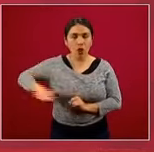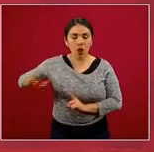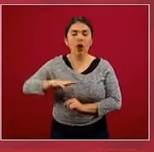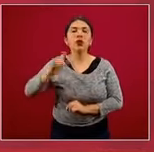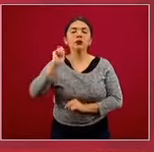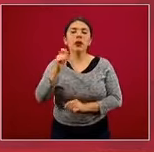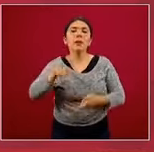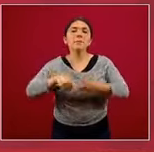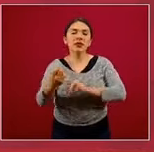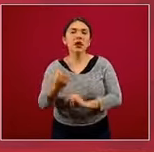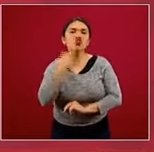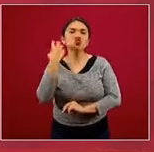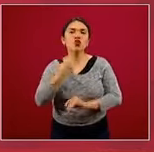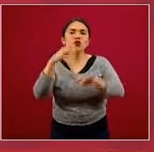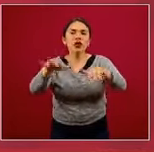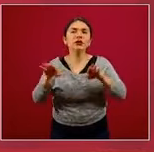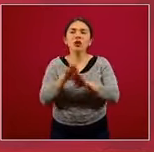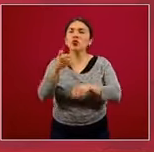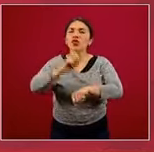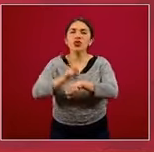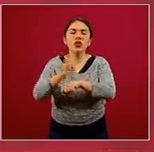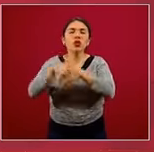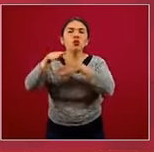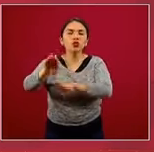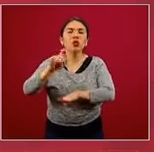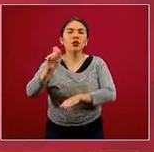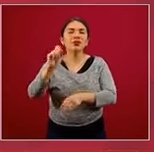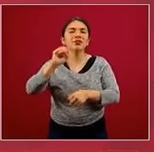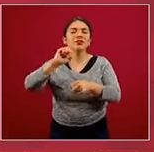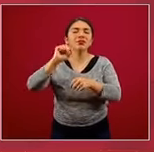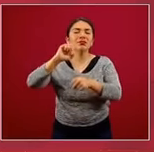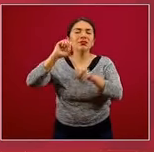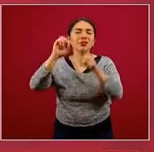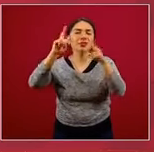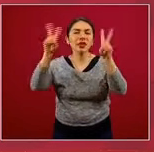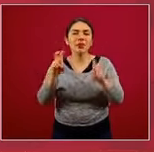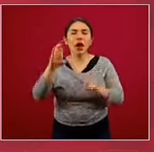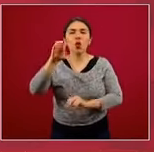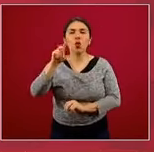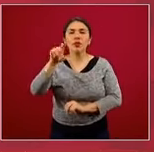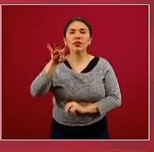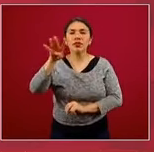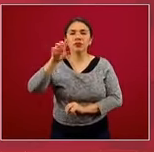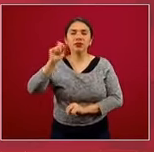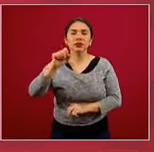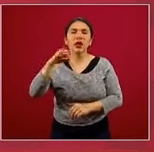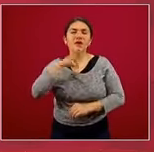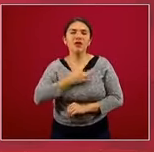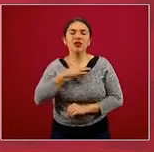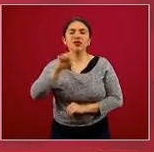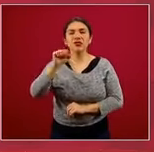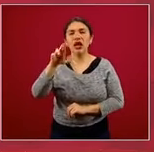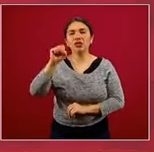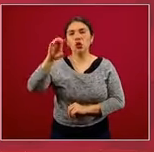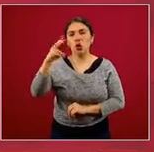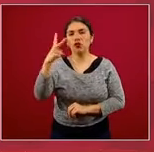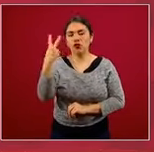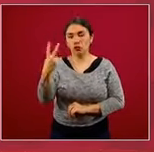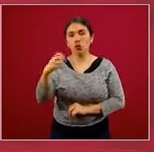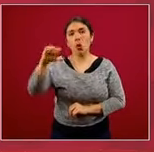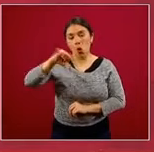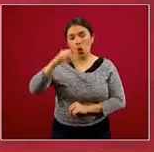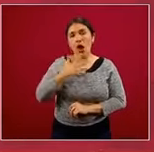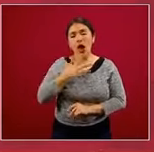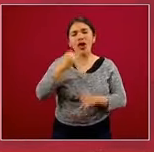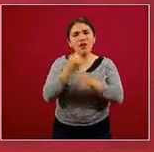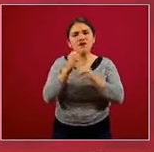vamos a iniciar la conferencia de prensa diaria sobre COVID-19, la pandemia causada por el coronavirus SARS-CoV-2. Hoy tenemos, como